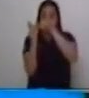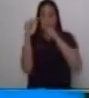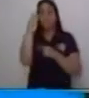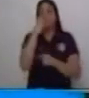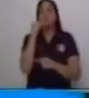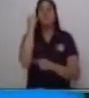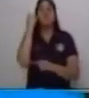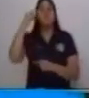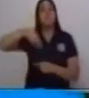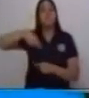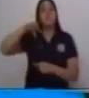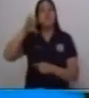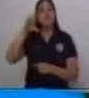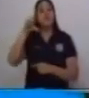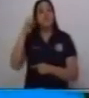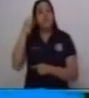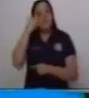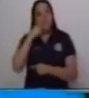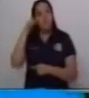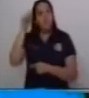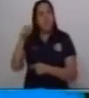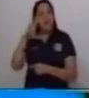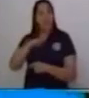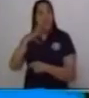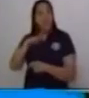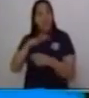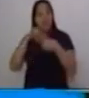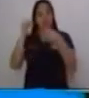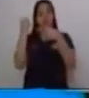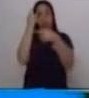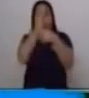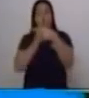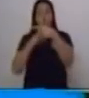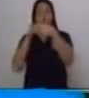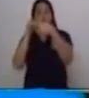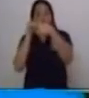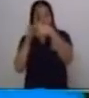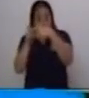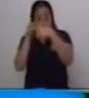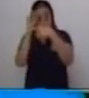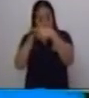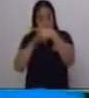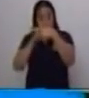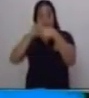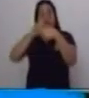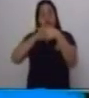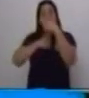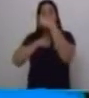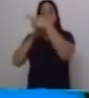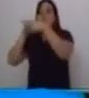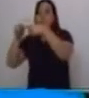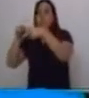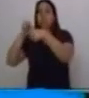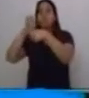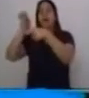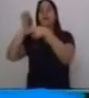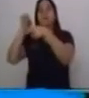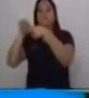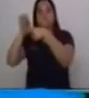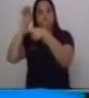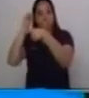predicado, y poseen un verbo, que es la palabra que indica acción y movimiento,